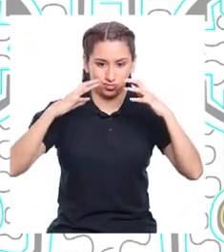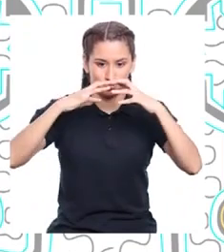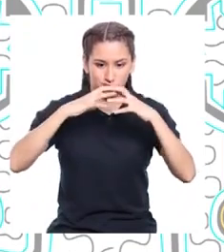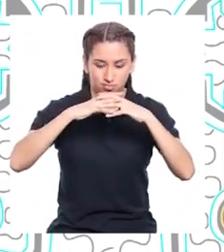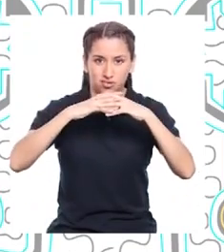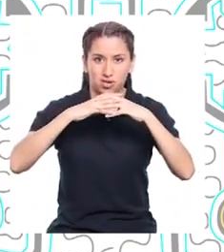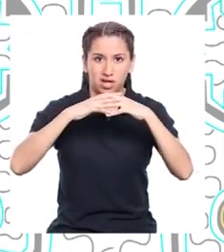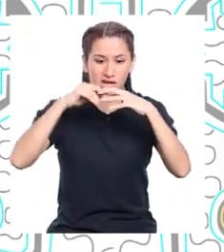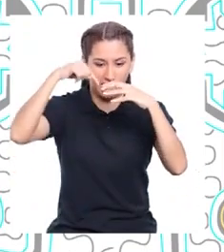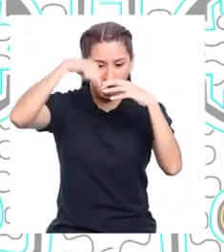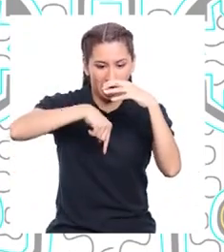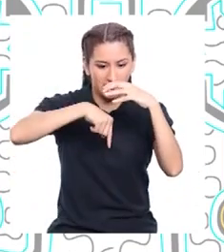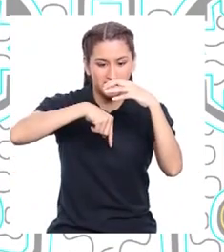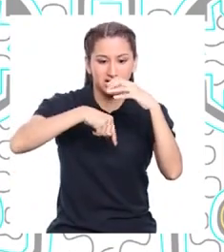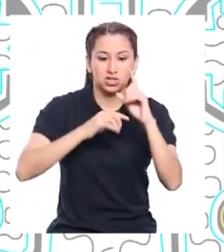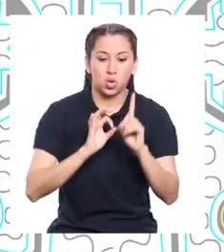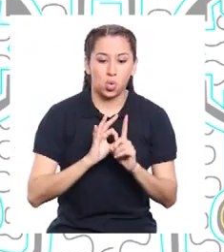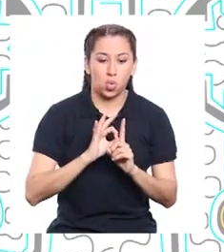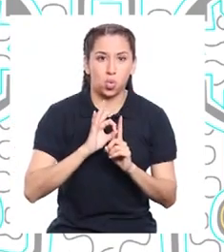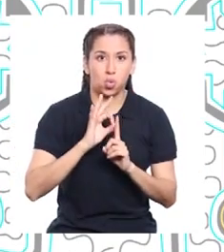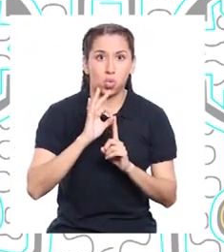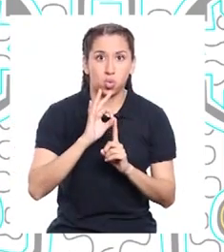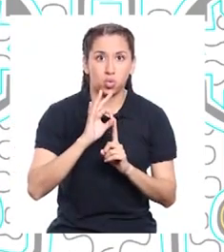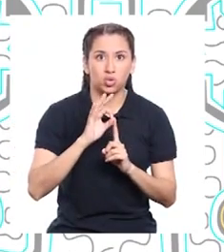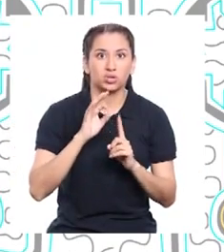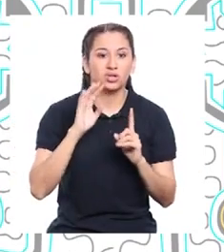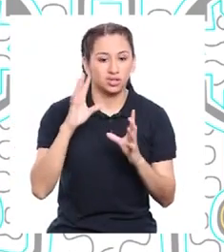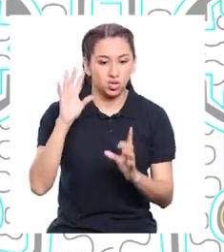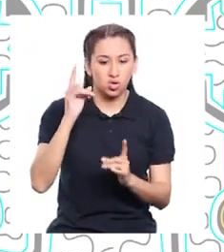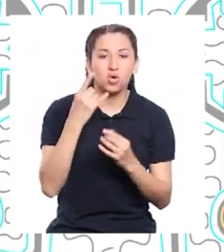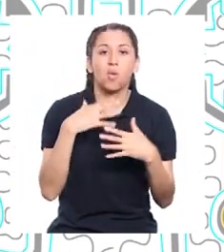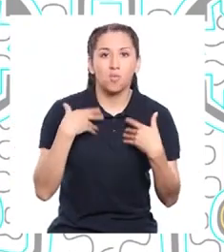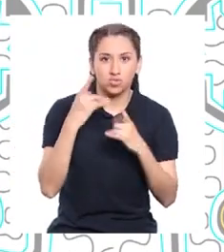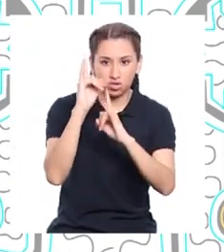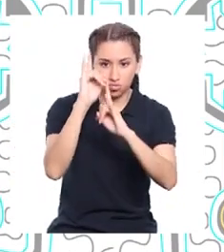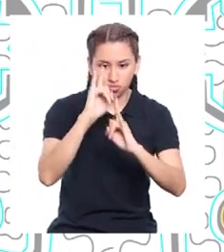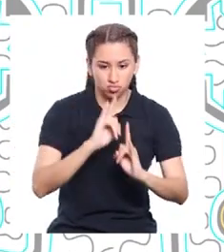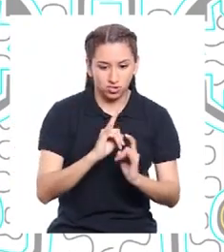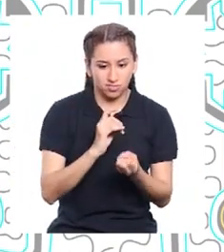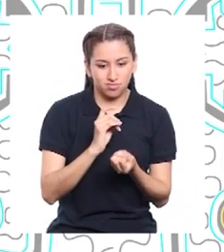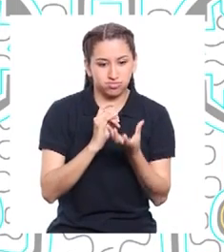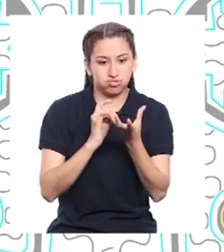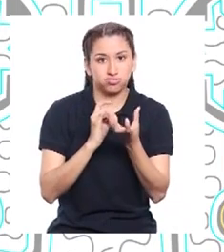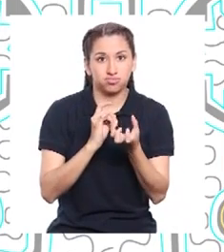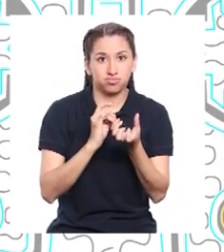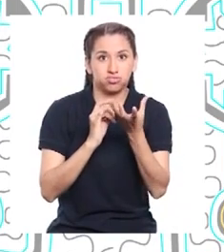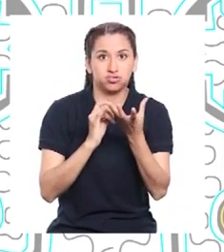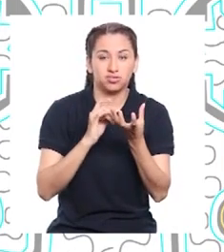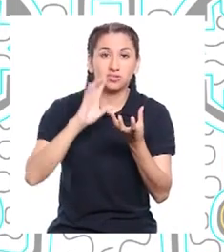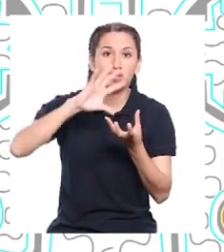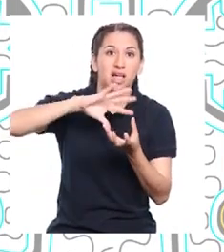temperatura aumenta y es cálida respecto a la temperatura del exterior, donde hace